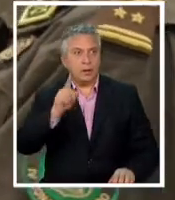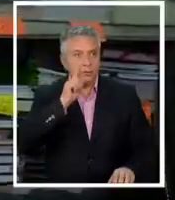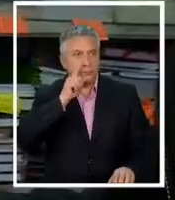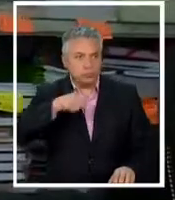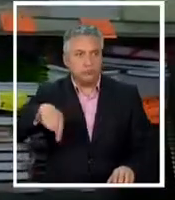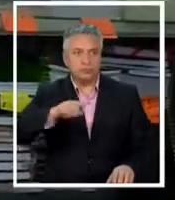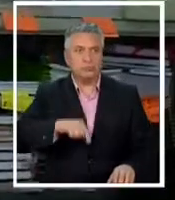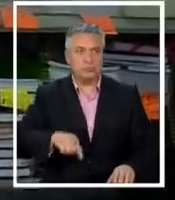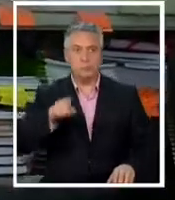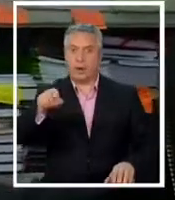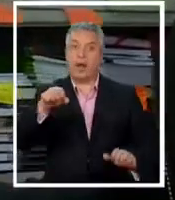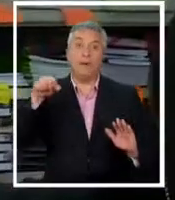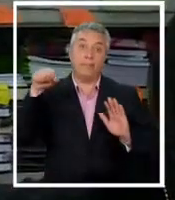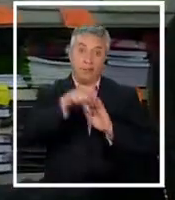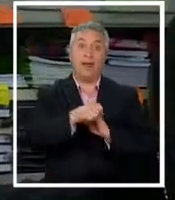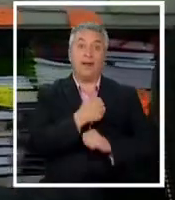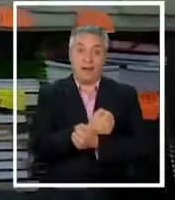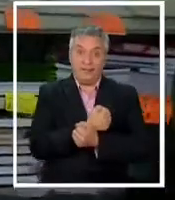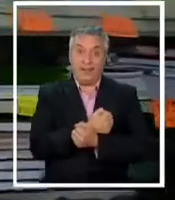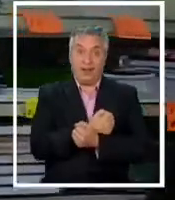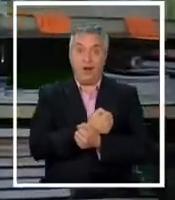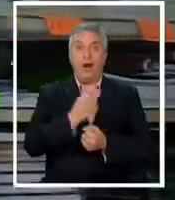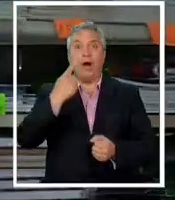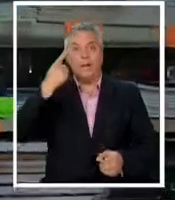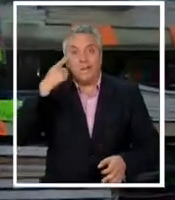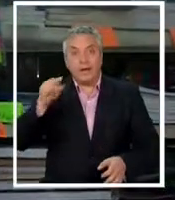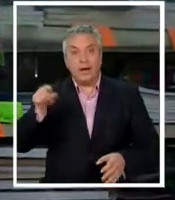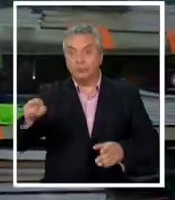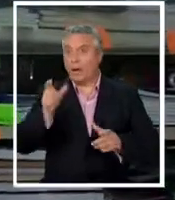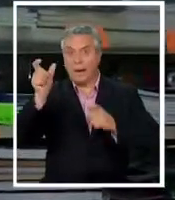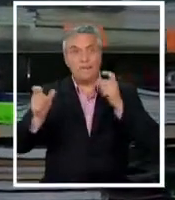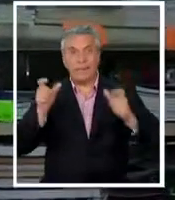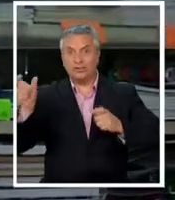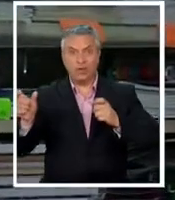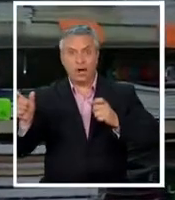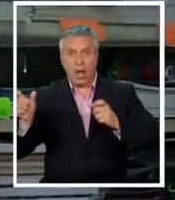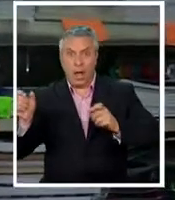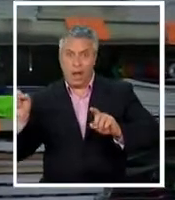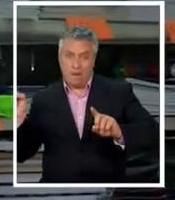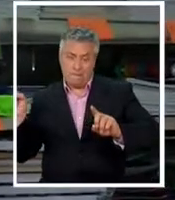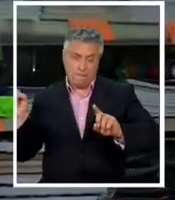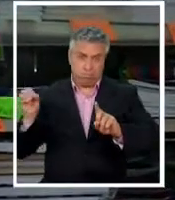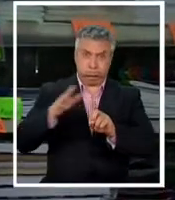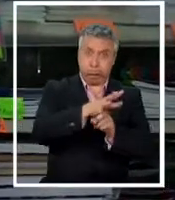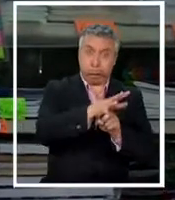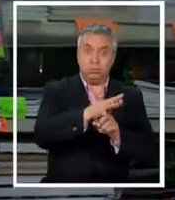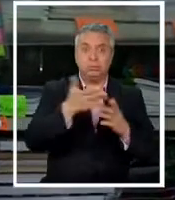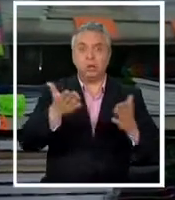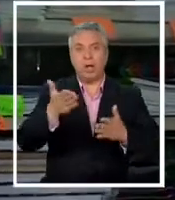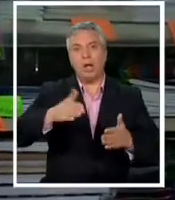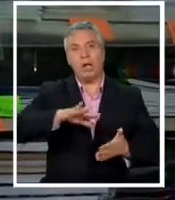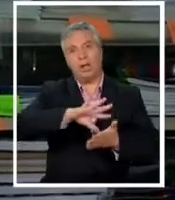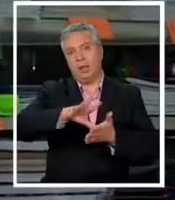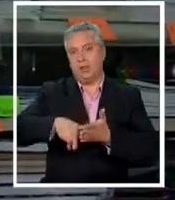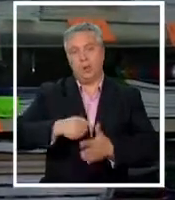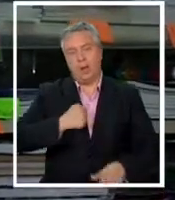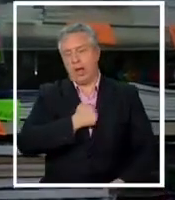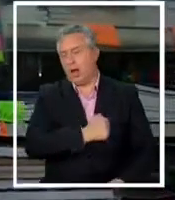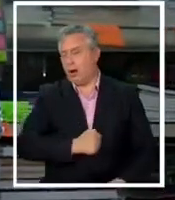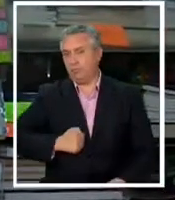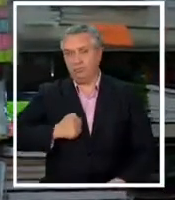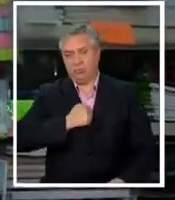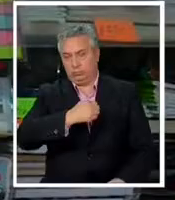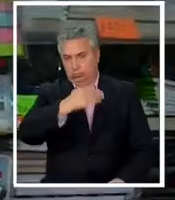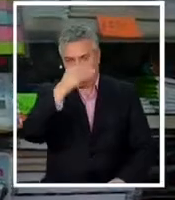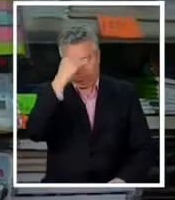le pegaron a carabineros pero resulta que se metió mucha gente a defenderlos porque ya la delincuencia ya los tiene como está